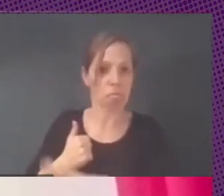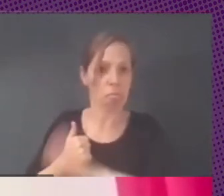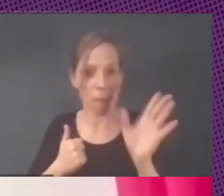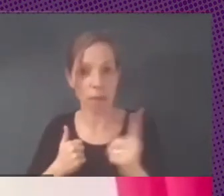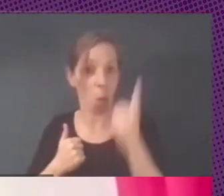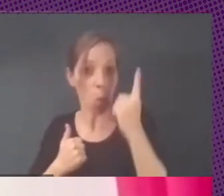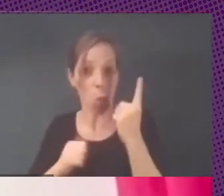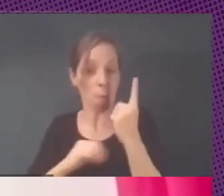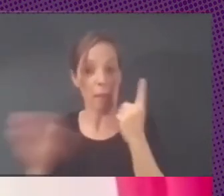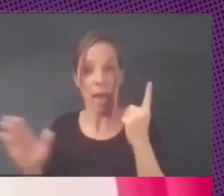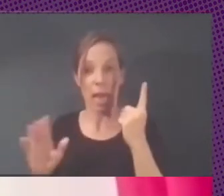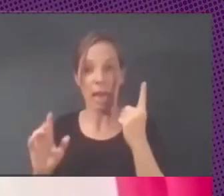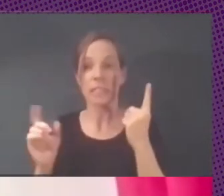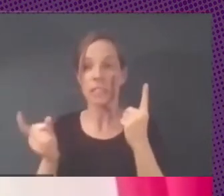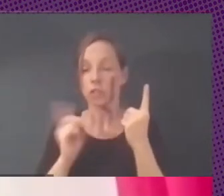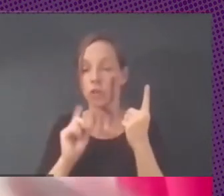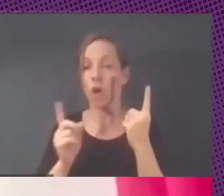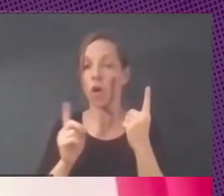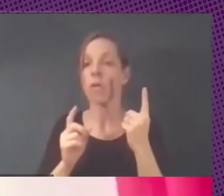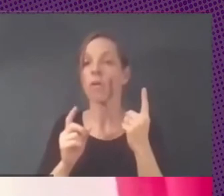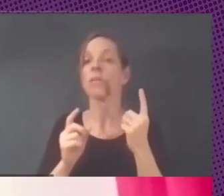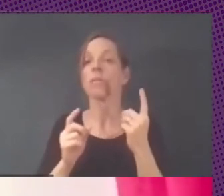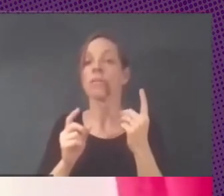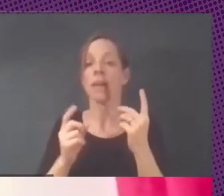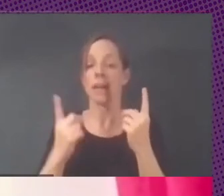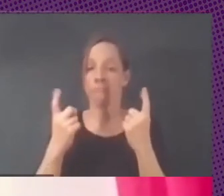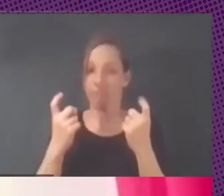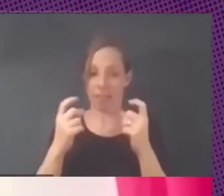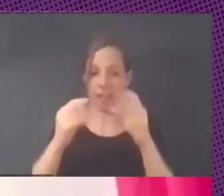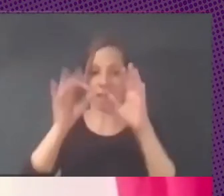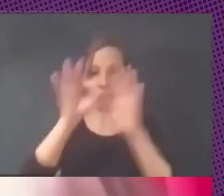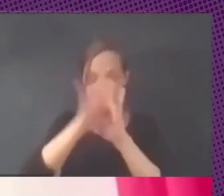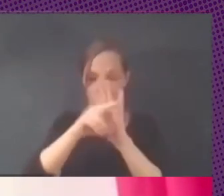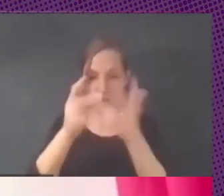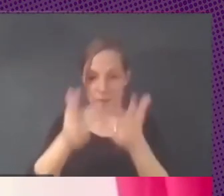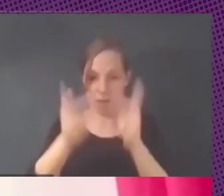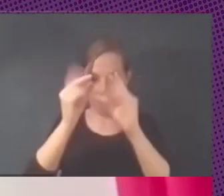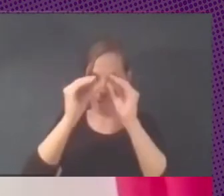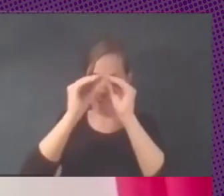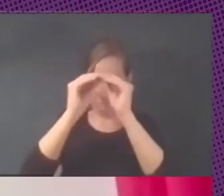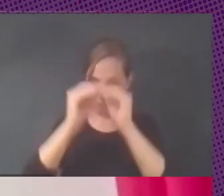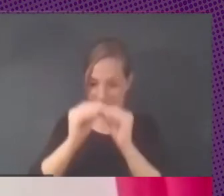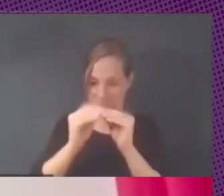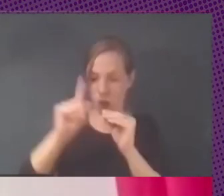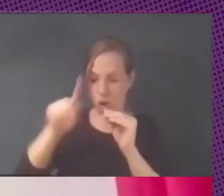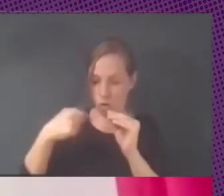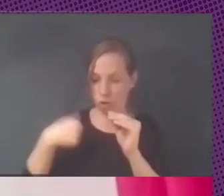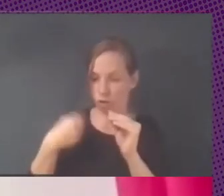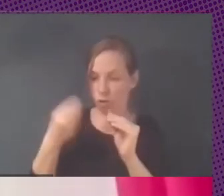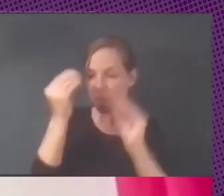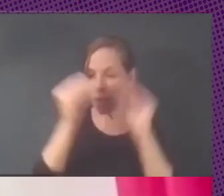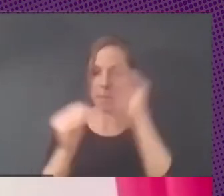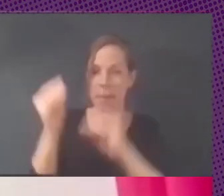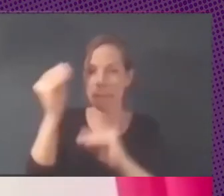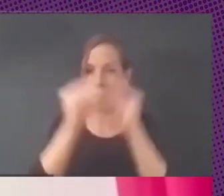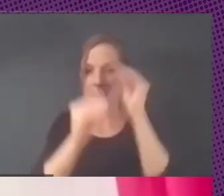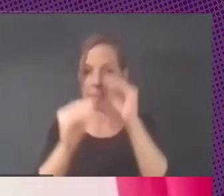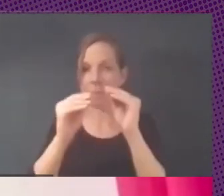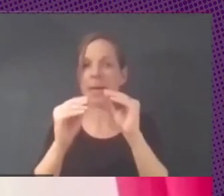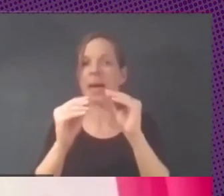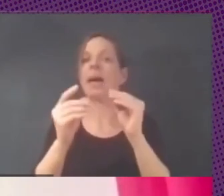o una organización y luego que no haya una vuelta que no haya una devolución de eso